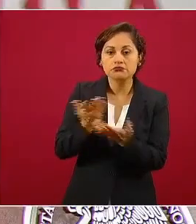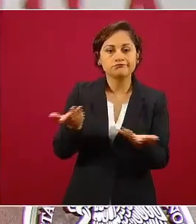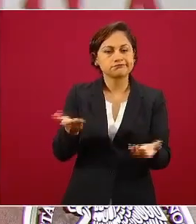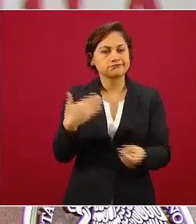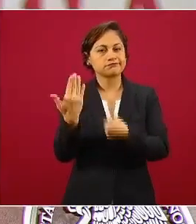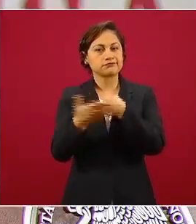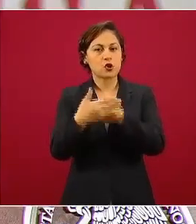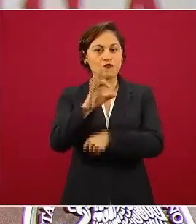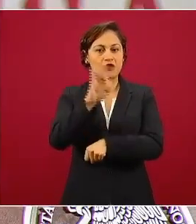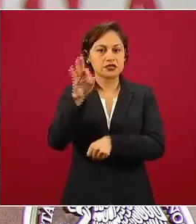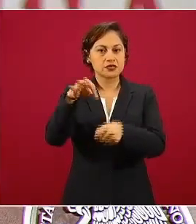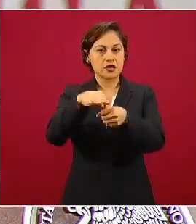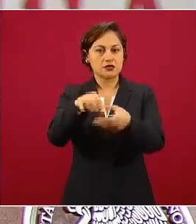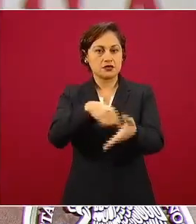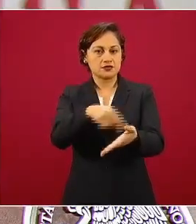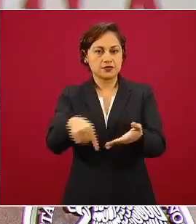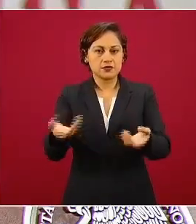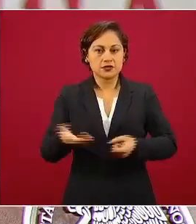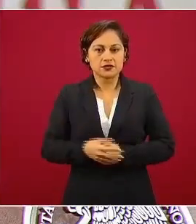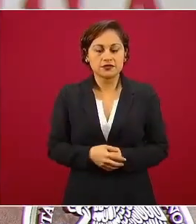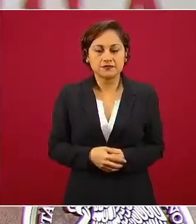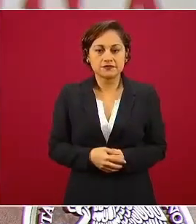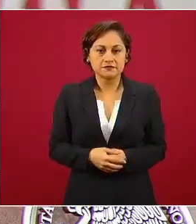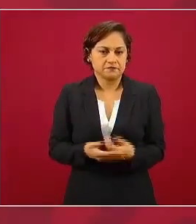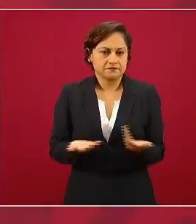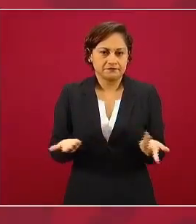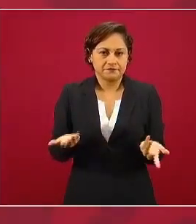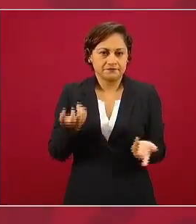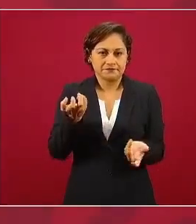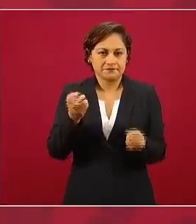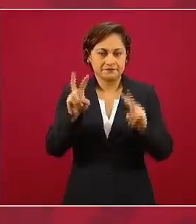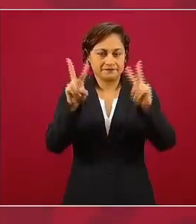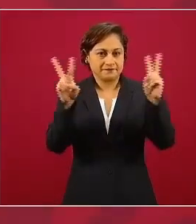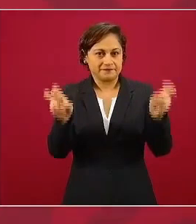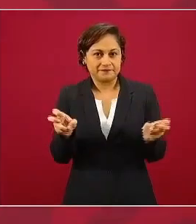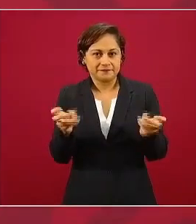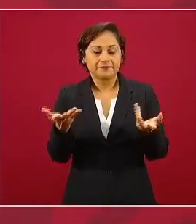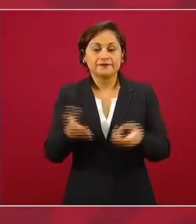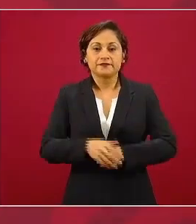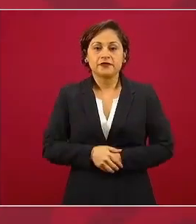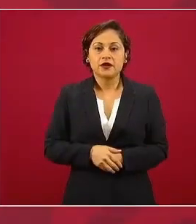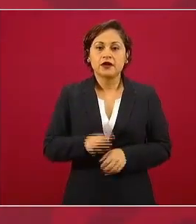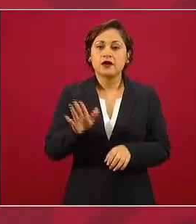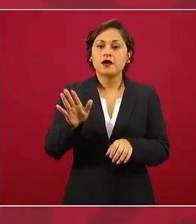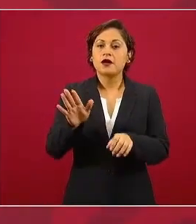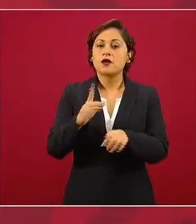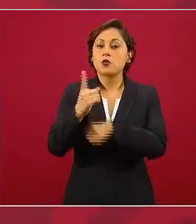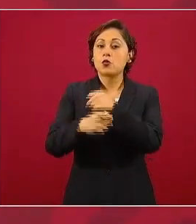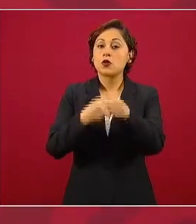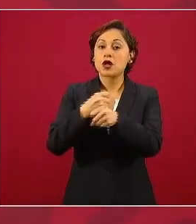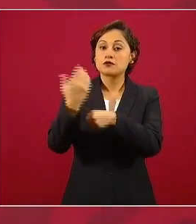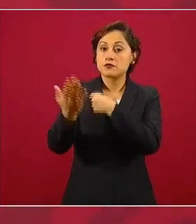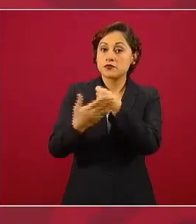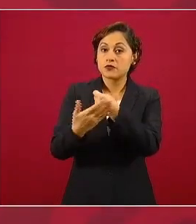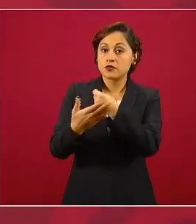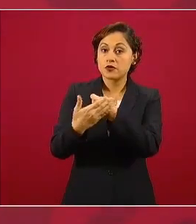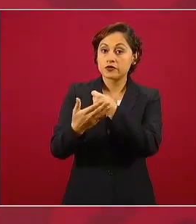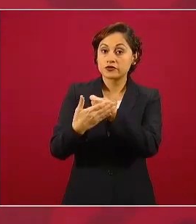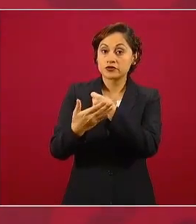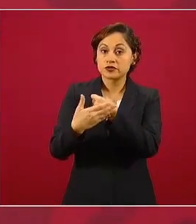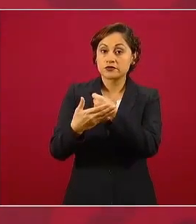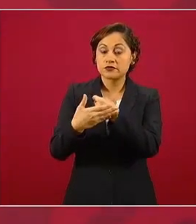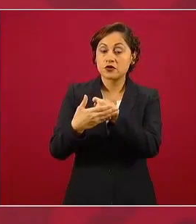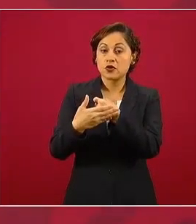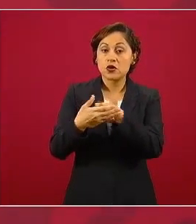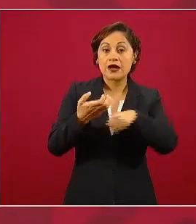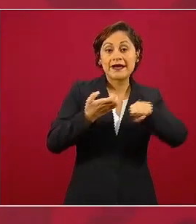va a haber elecciones el año próximo en 15 estados,